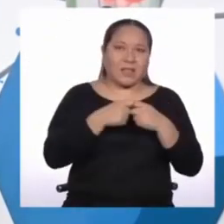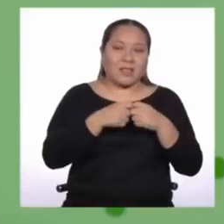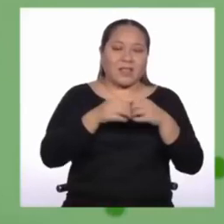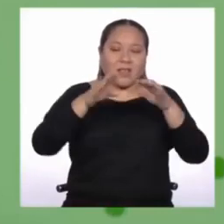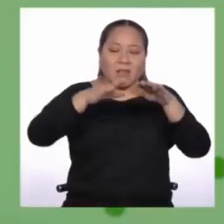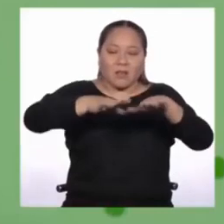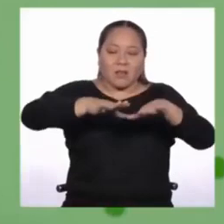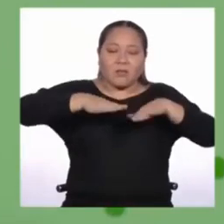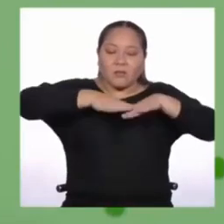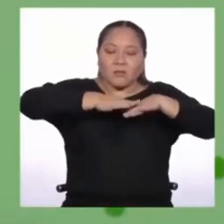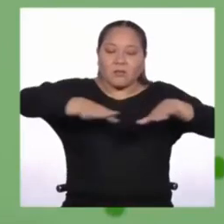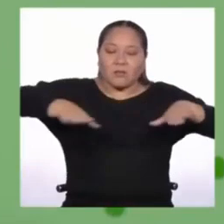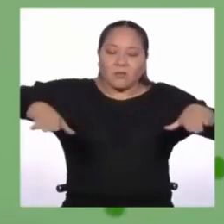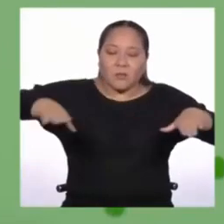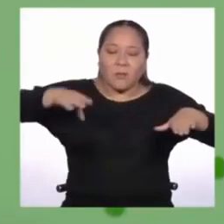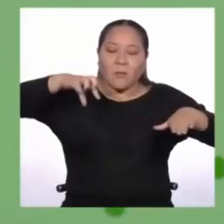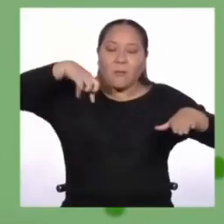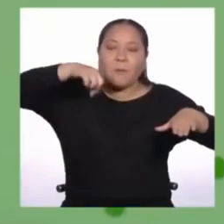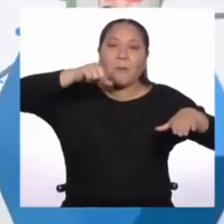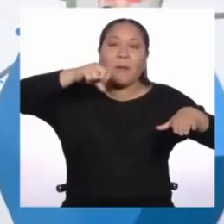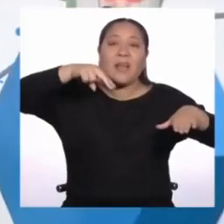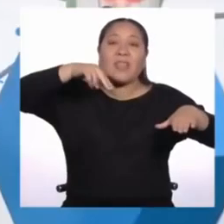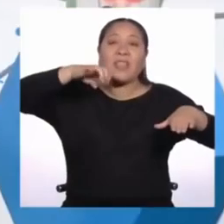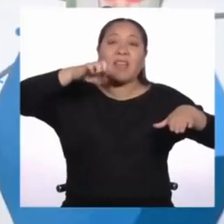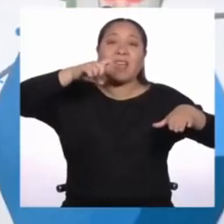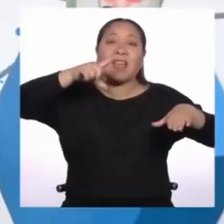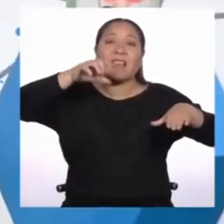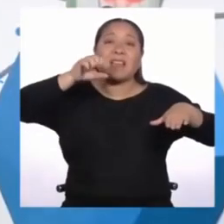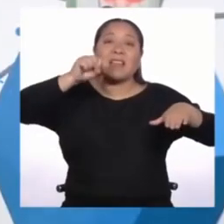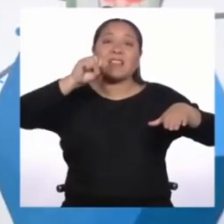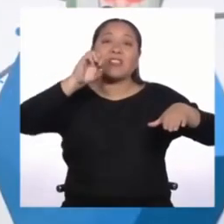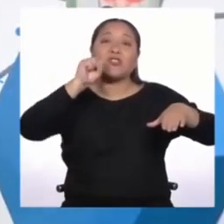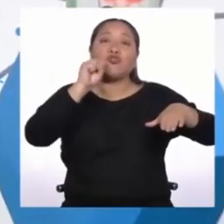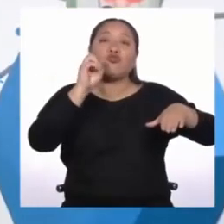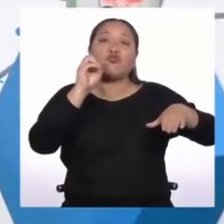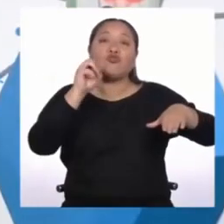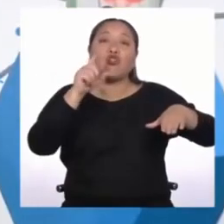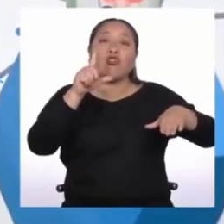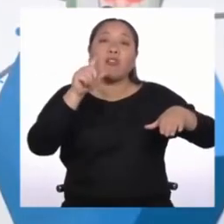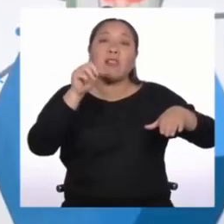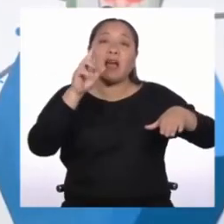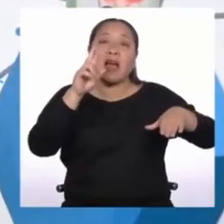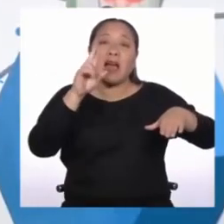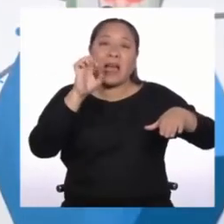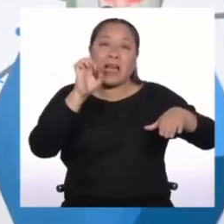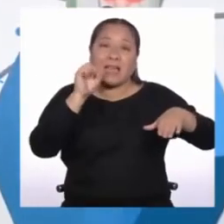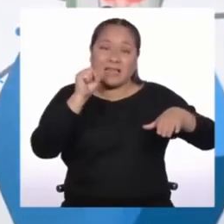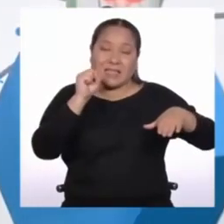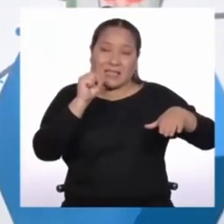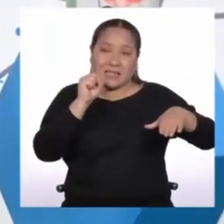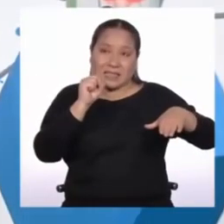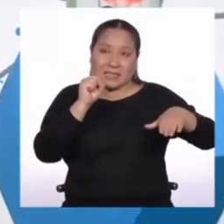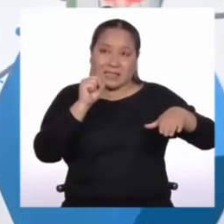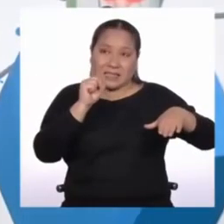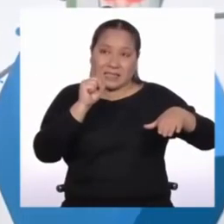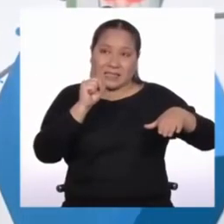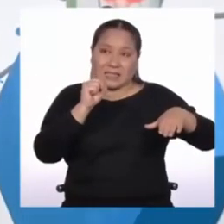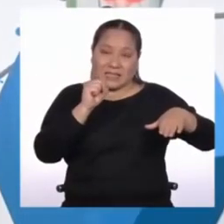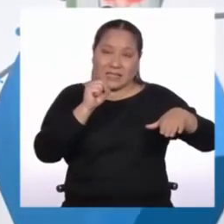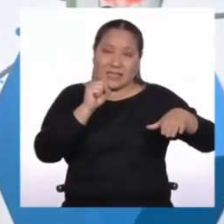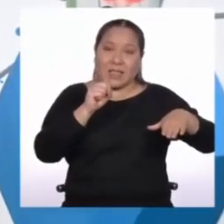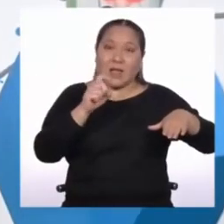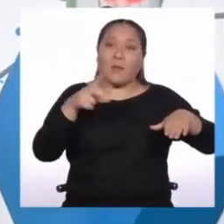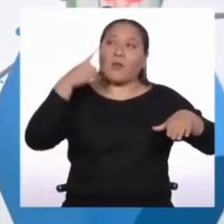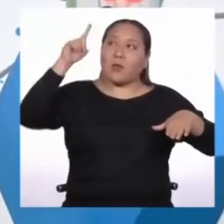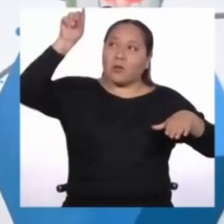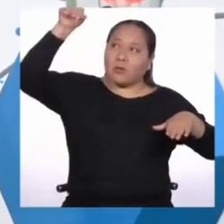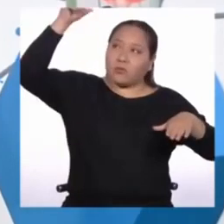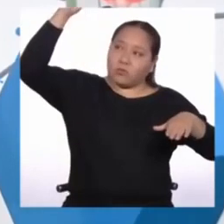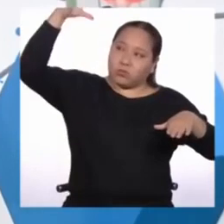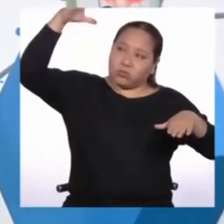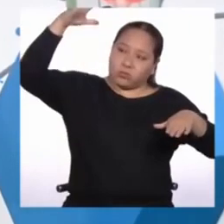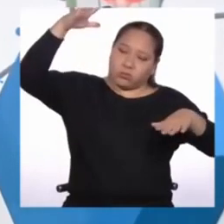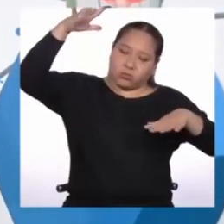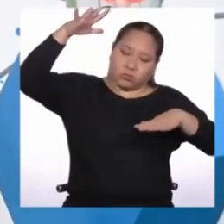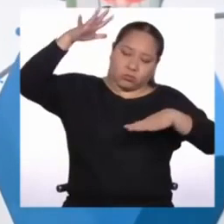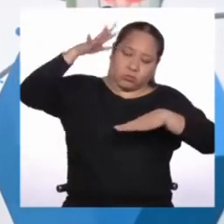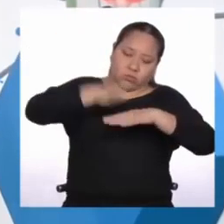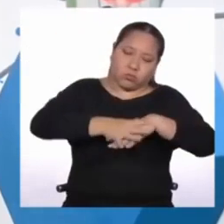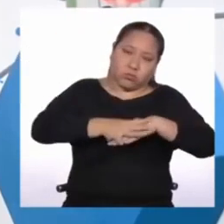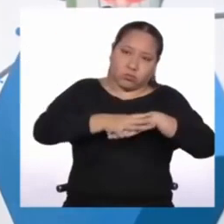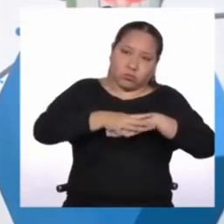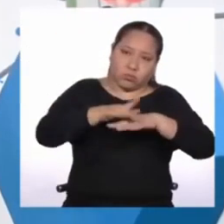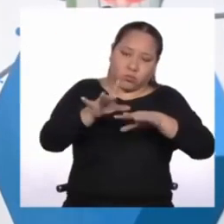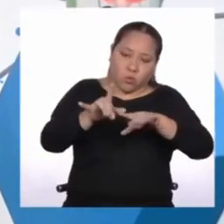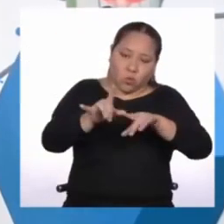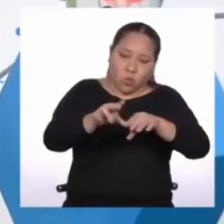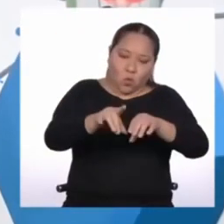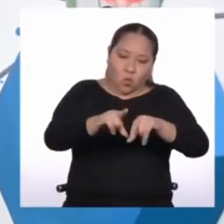significa que es gratuita e ilimitada. ¿Ilimitada? No, es casi ilimitada porque no tenemos luz solar